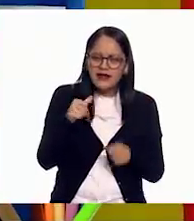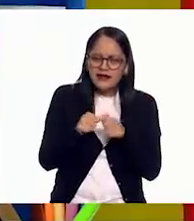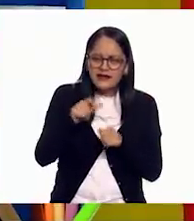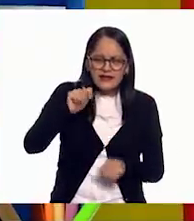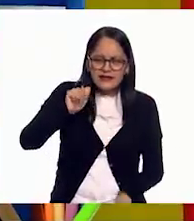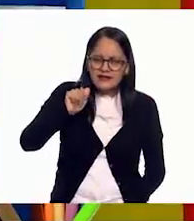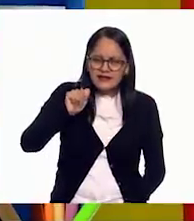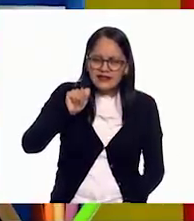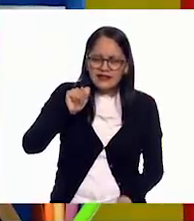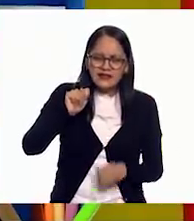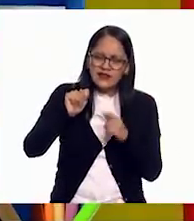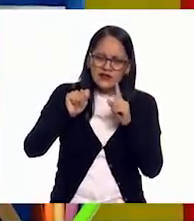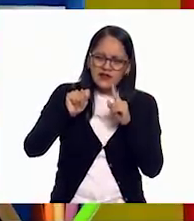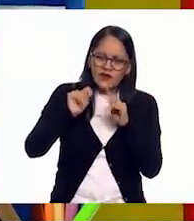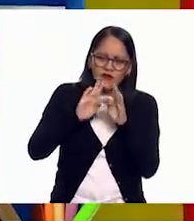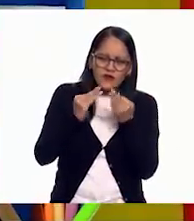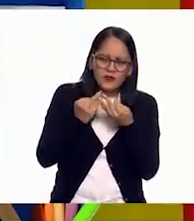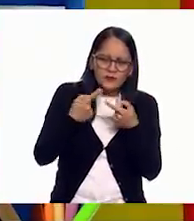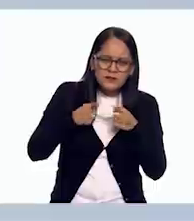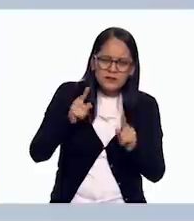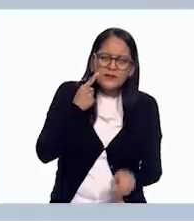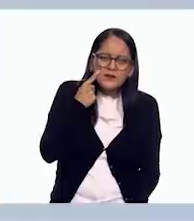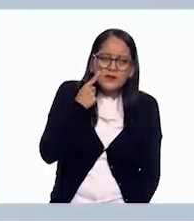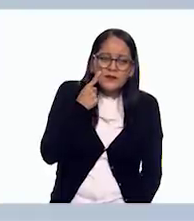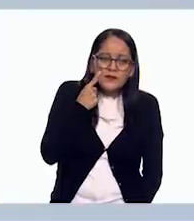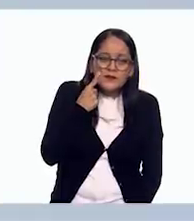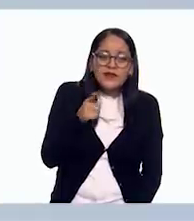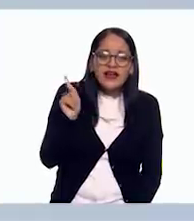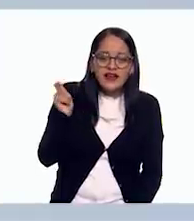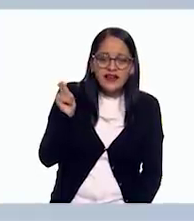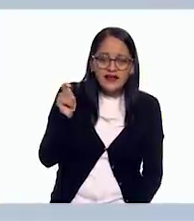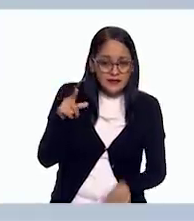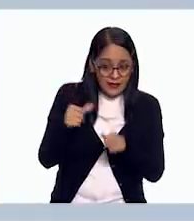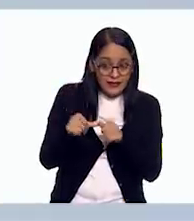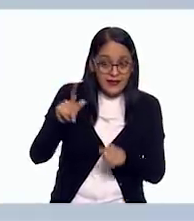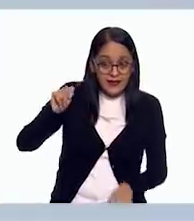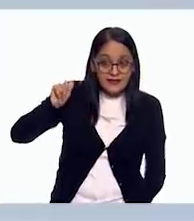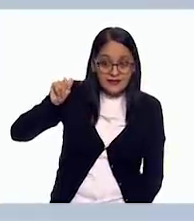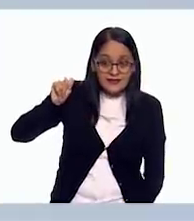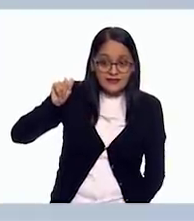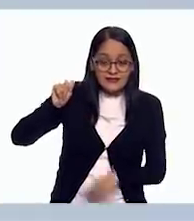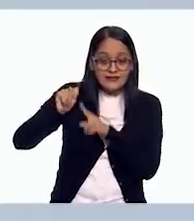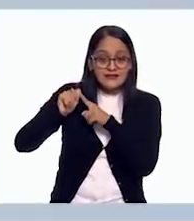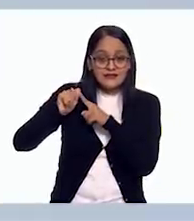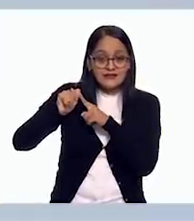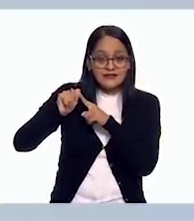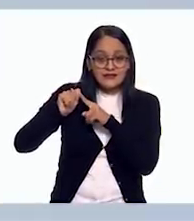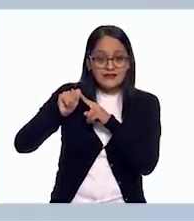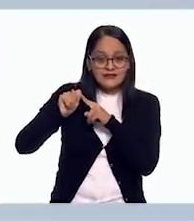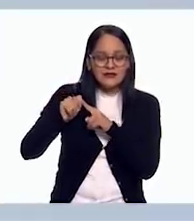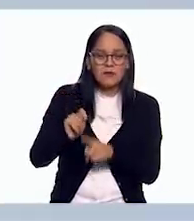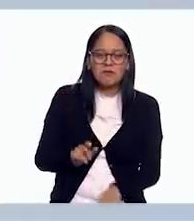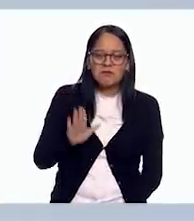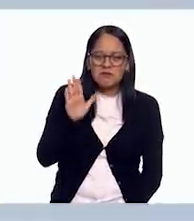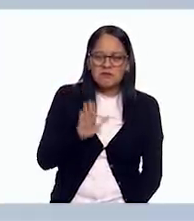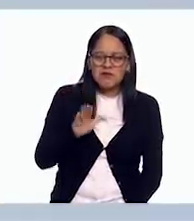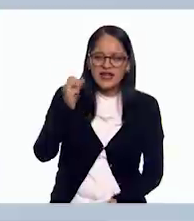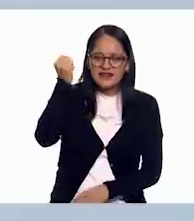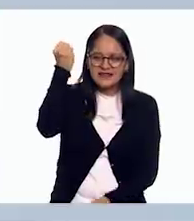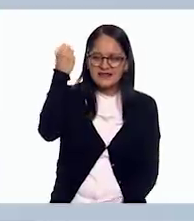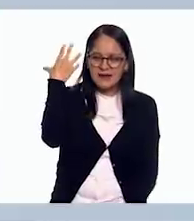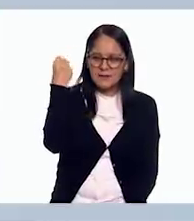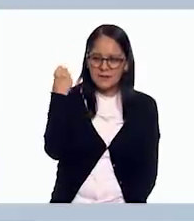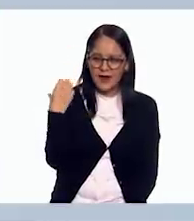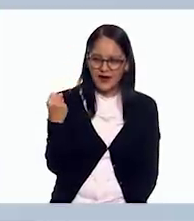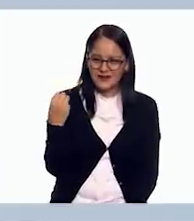¿O sí, niños? ¿Sí será la T? ¿Esta? Sí, esa es la T. Esta primer letra más bien parece un semáforo.